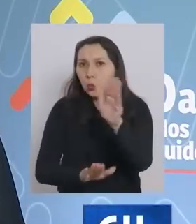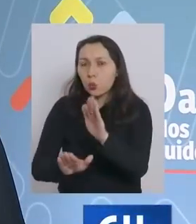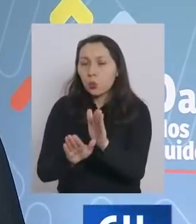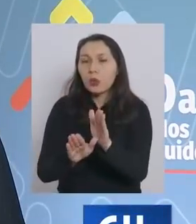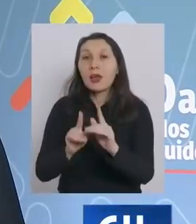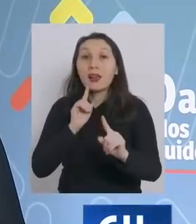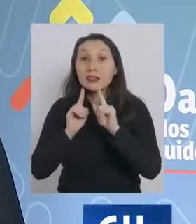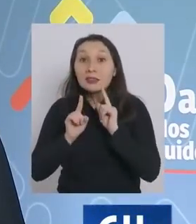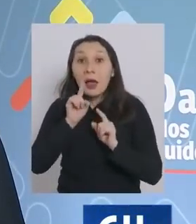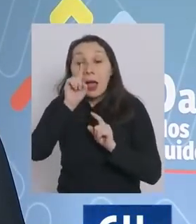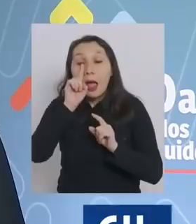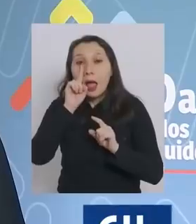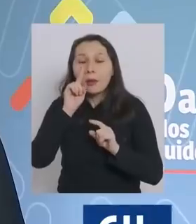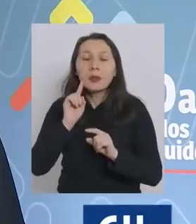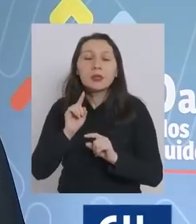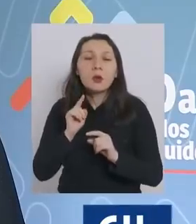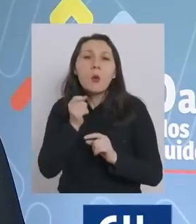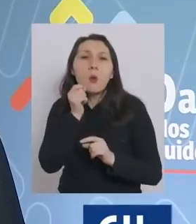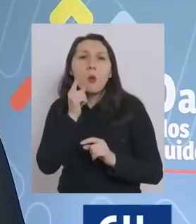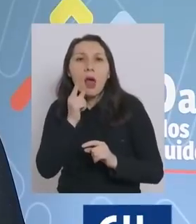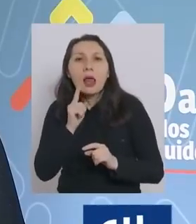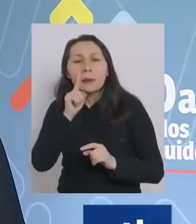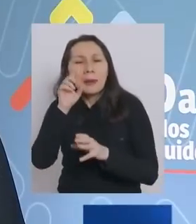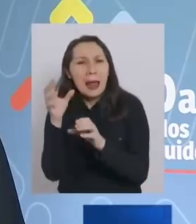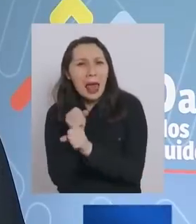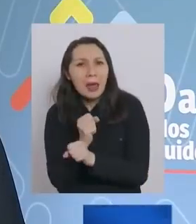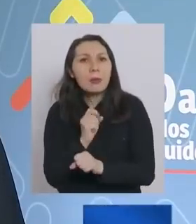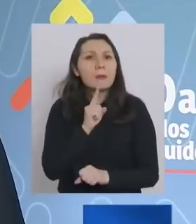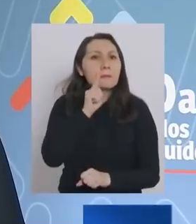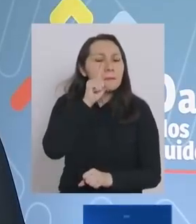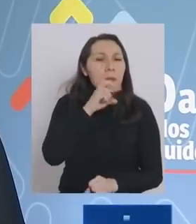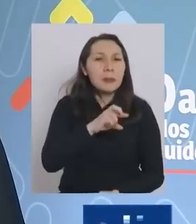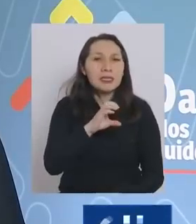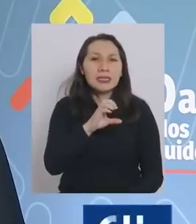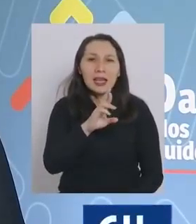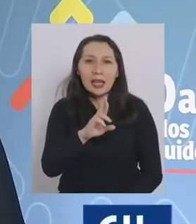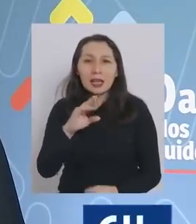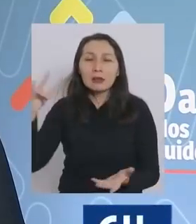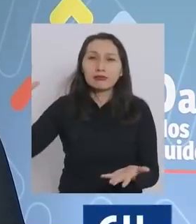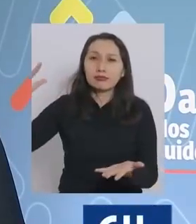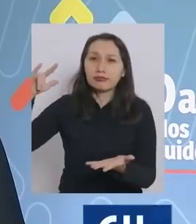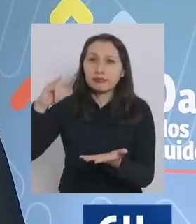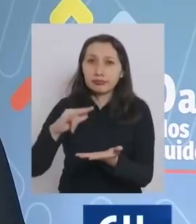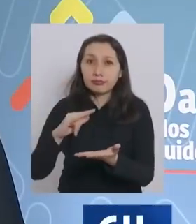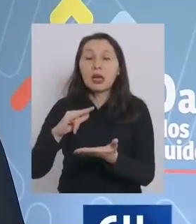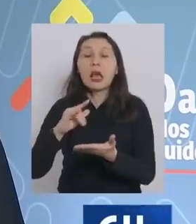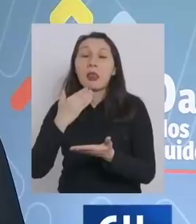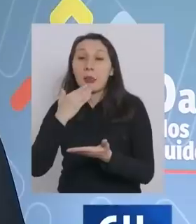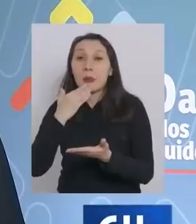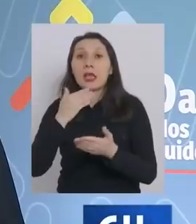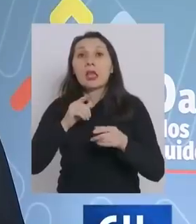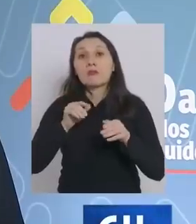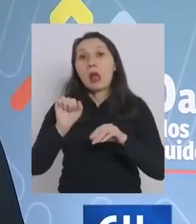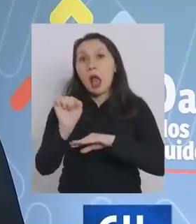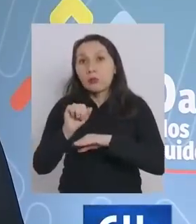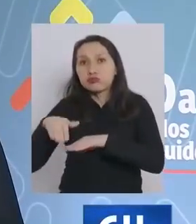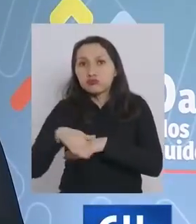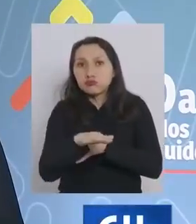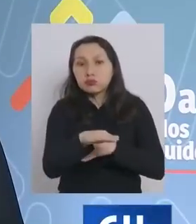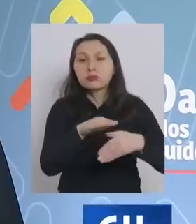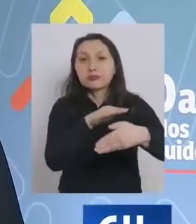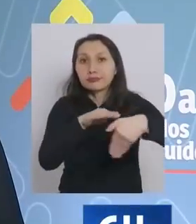el testeo tanto de antígeno como PCR en todos los puntos de entrada en el aeropuerto y en los puntos terrestres y en ese sentido